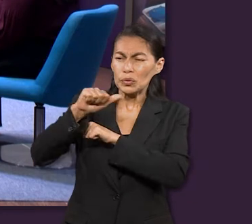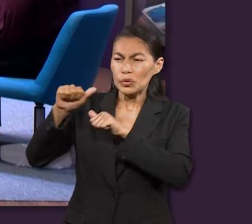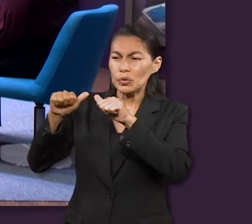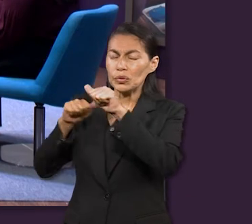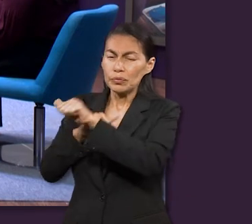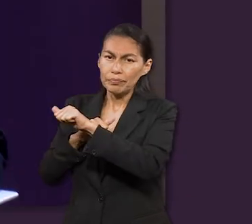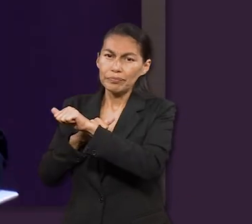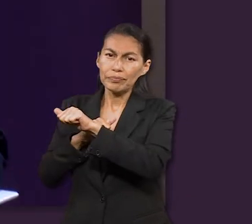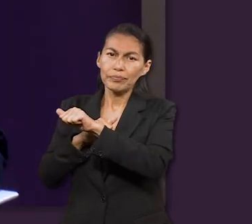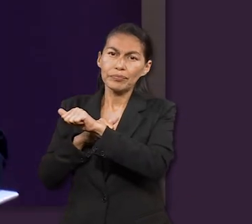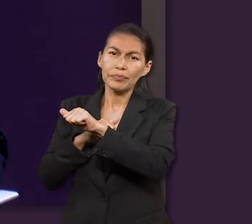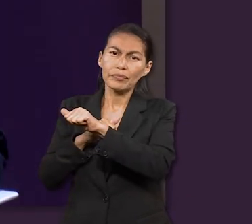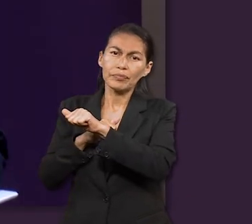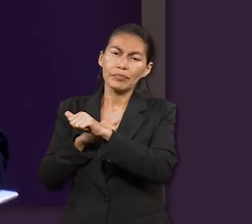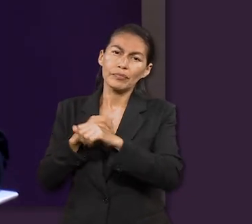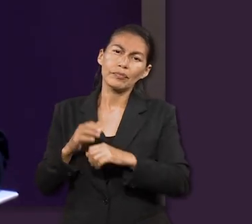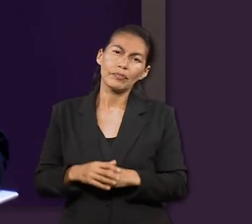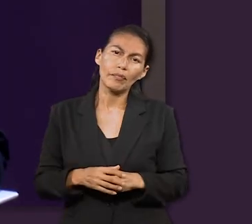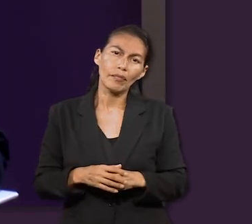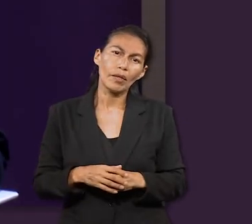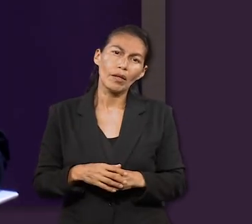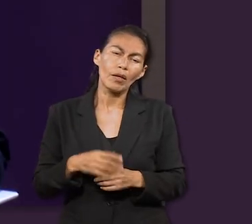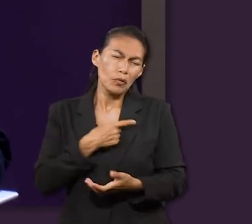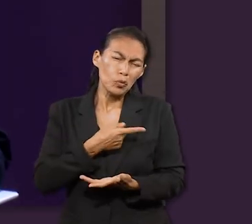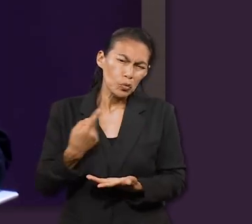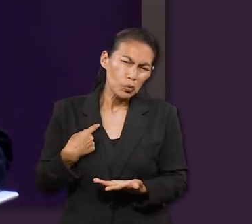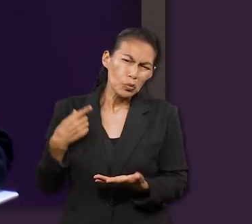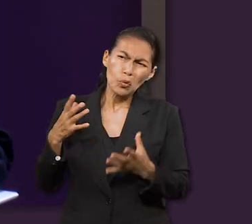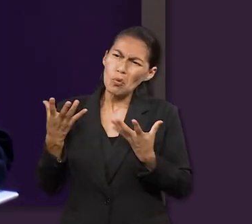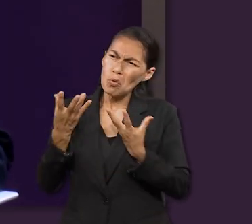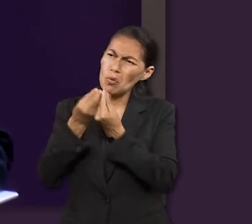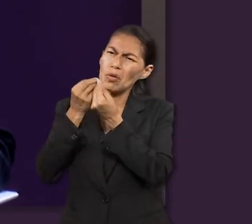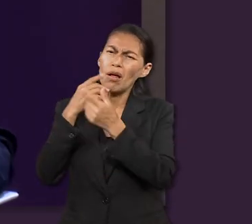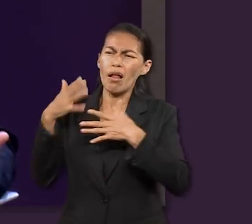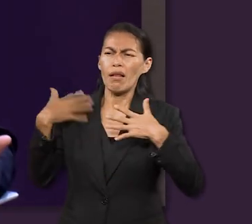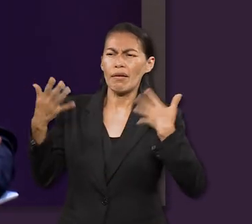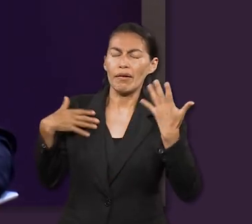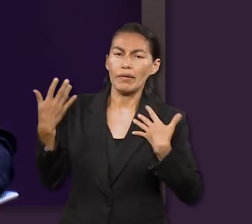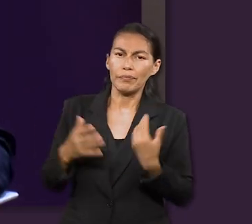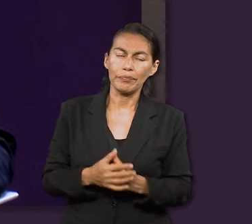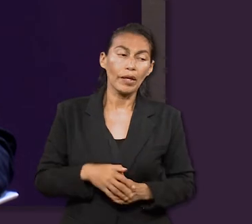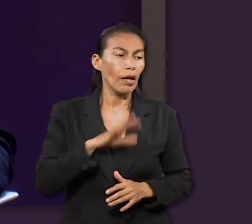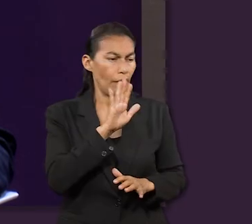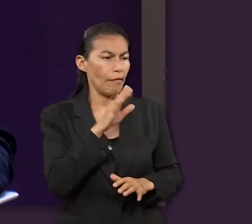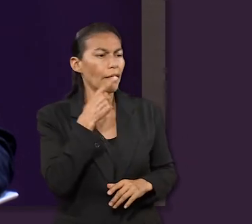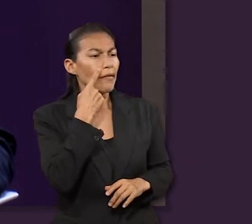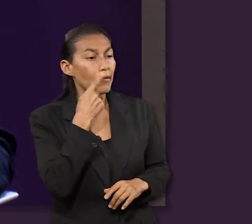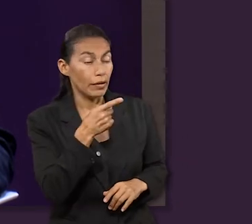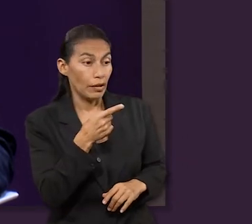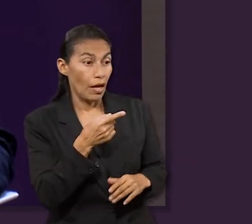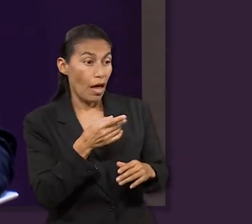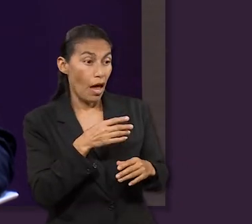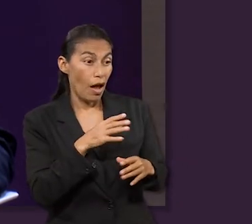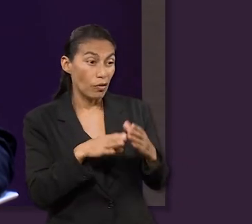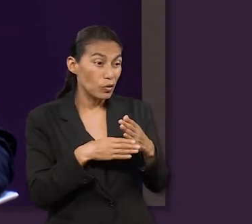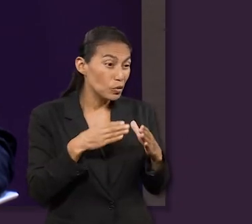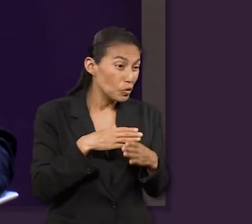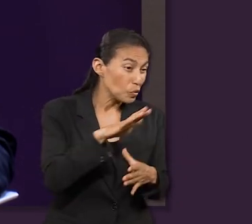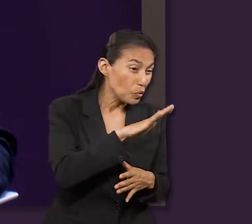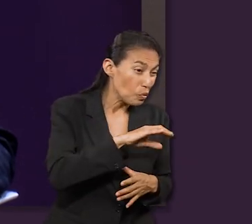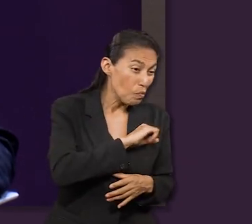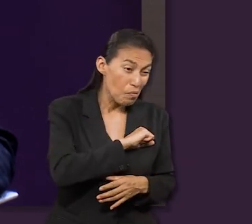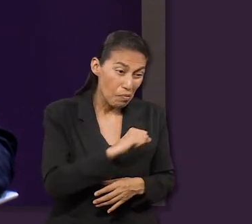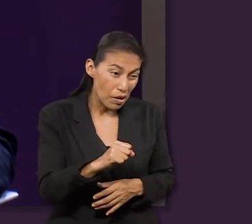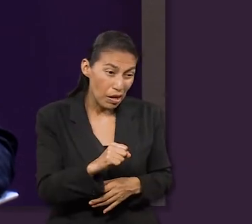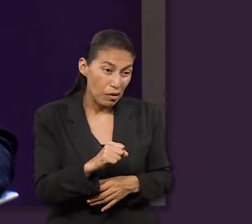pecado y el mal son intrusos. Es decir, no estaban en el plan de Dios. Así es. Y a causa de eso,